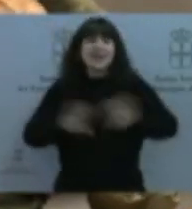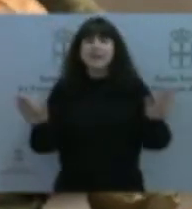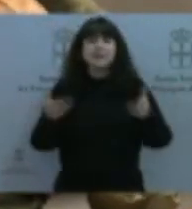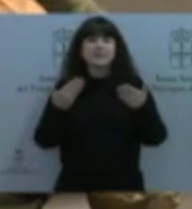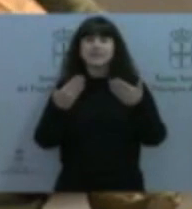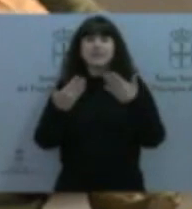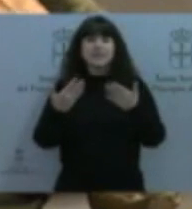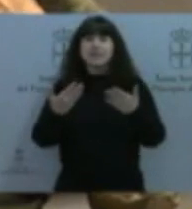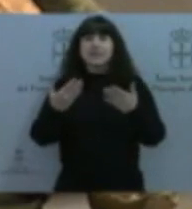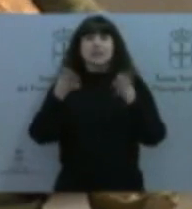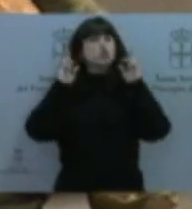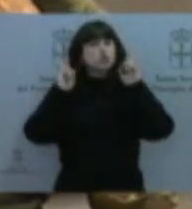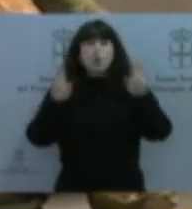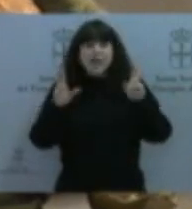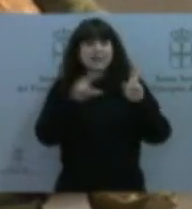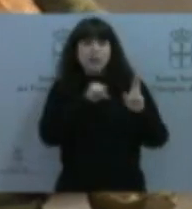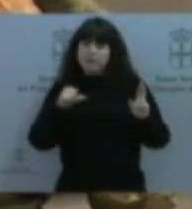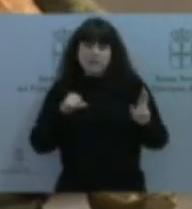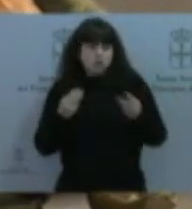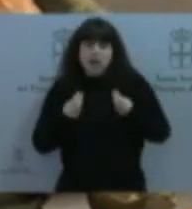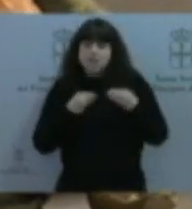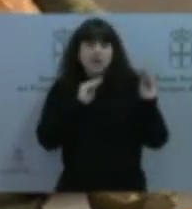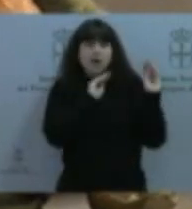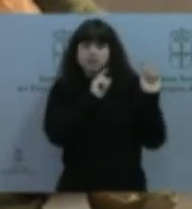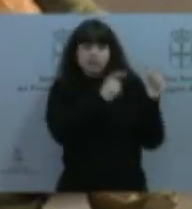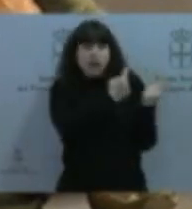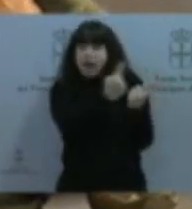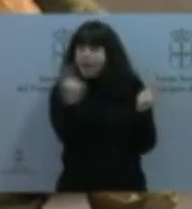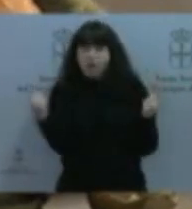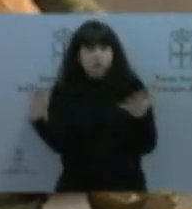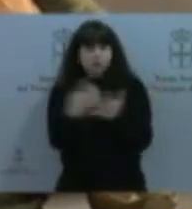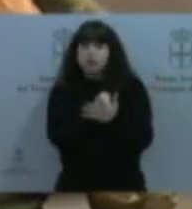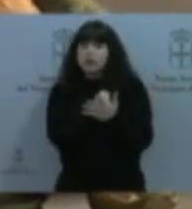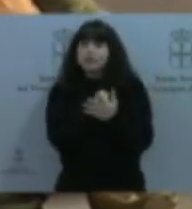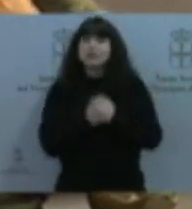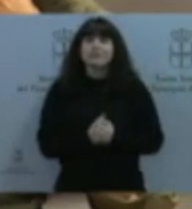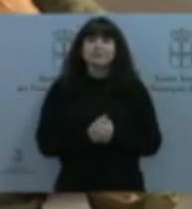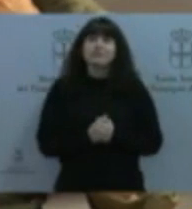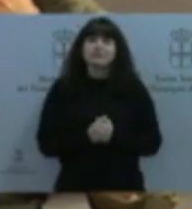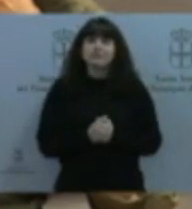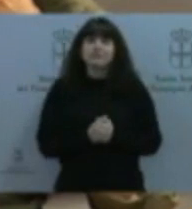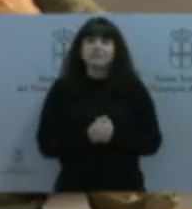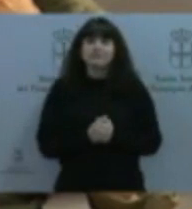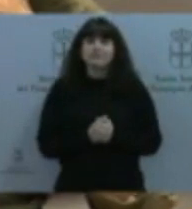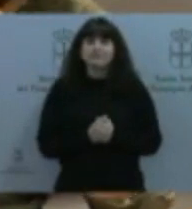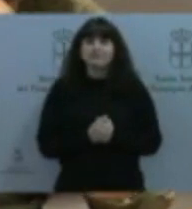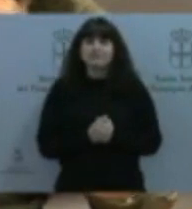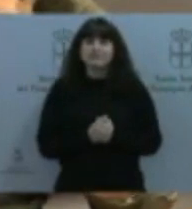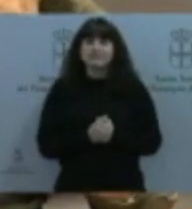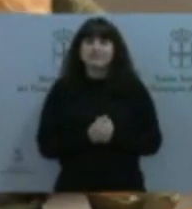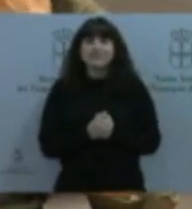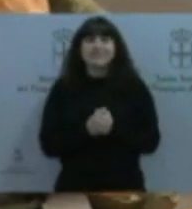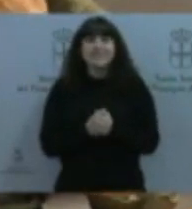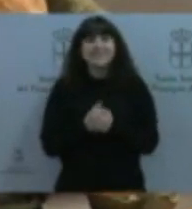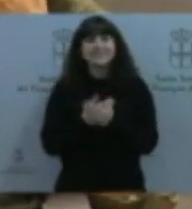algunos, a todos y cada uno de los diputados y diputadas de esta Cámara, no puedo transmitir suerte política para todos por igual. En ese